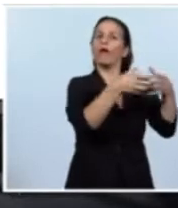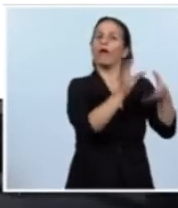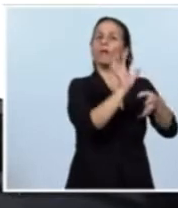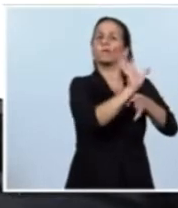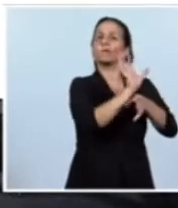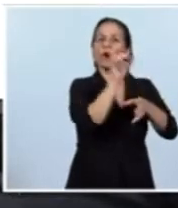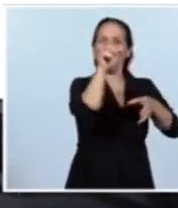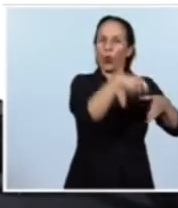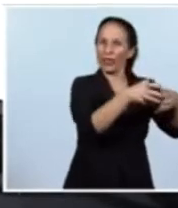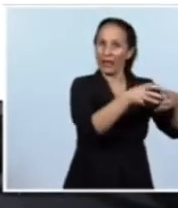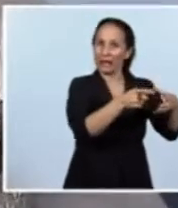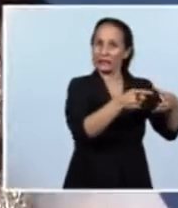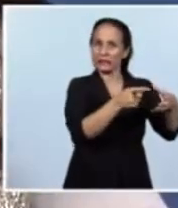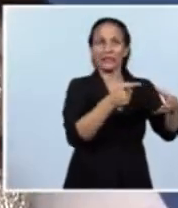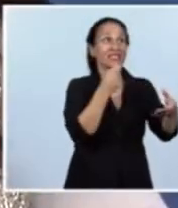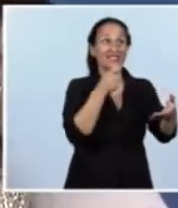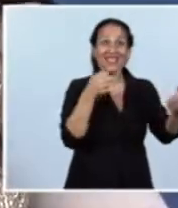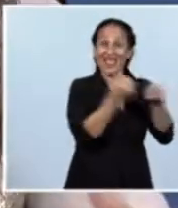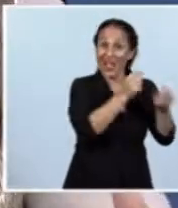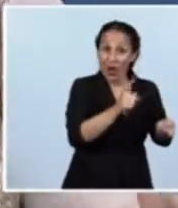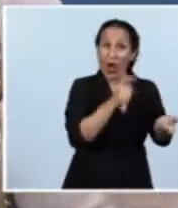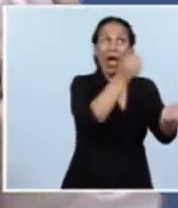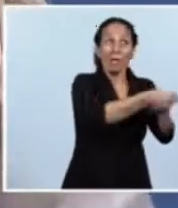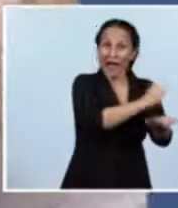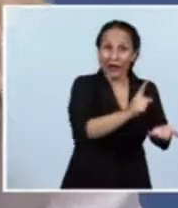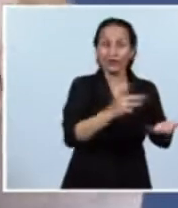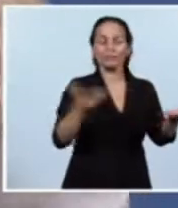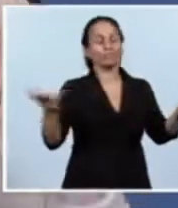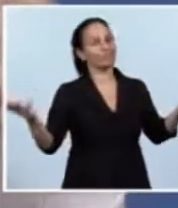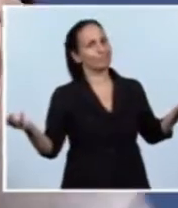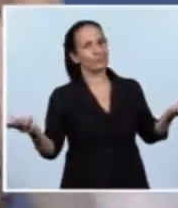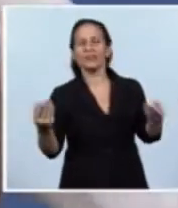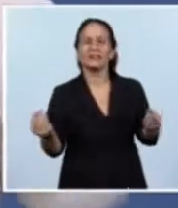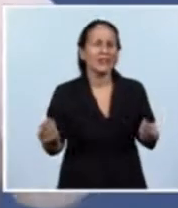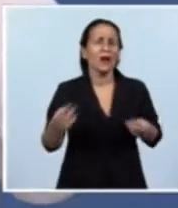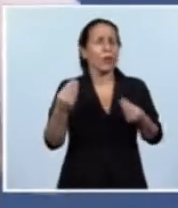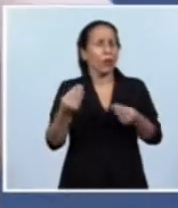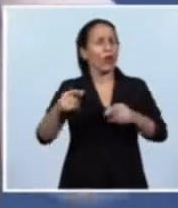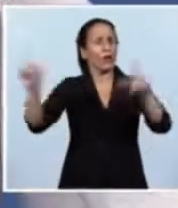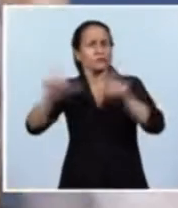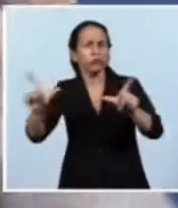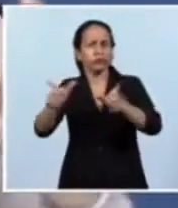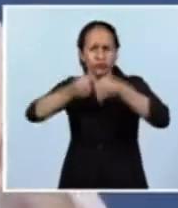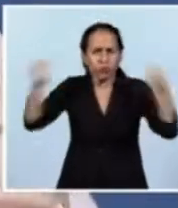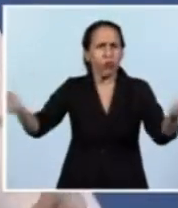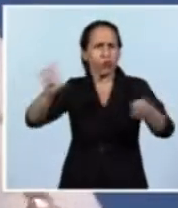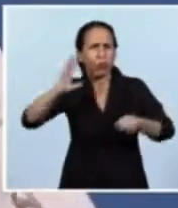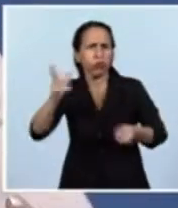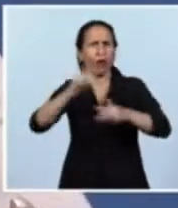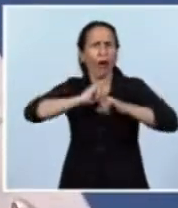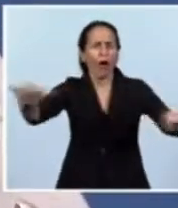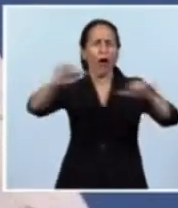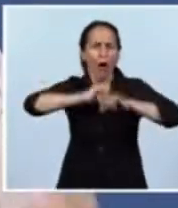amigos de otros partidos me dijeron, porque claro, llega un momento que el bombardeo mediático es de tal magnitud